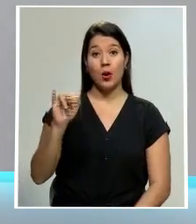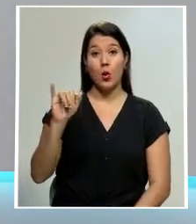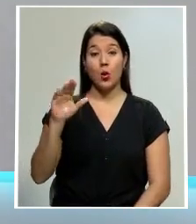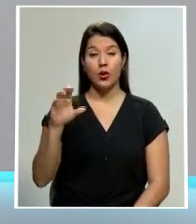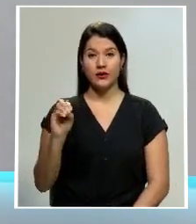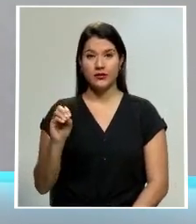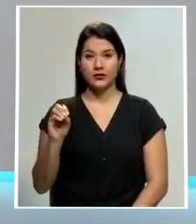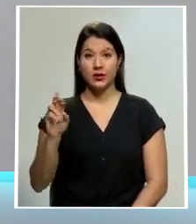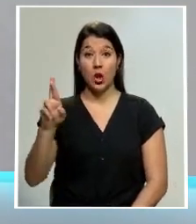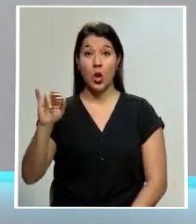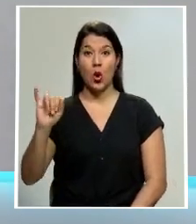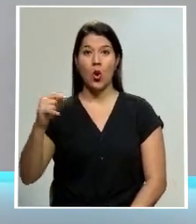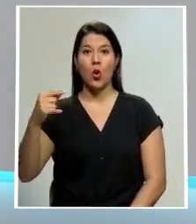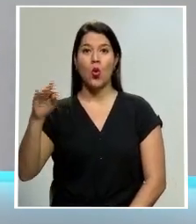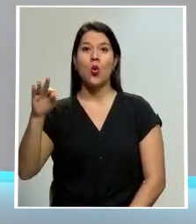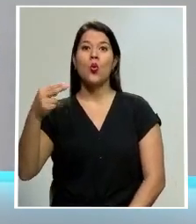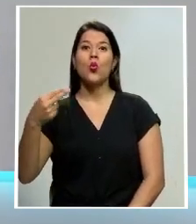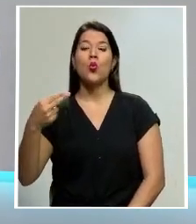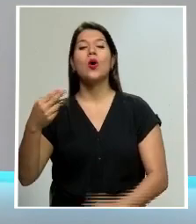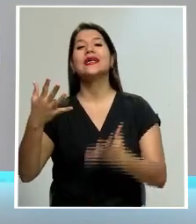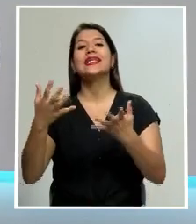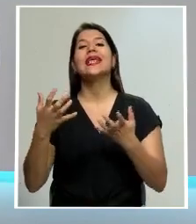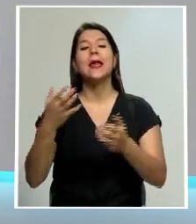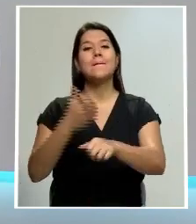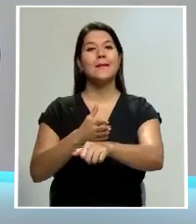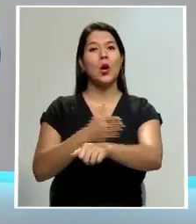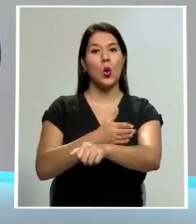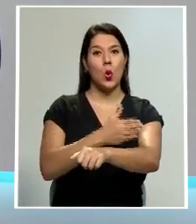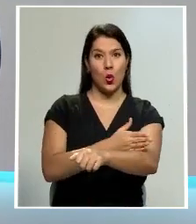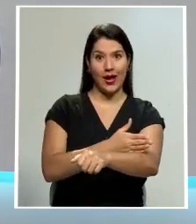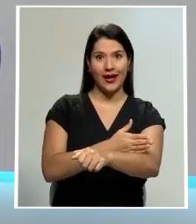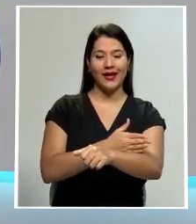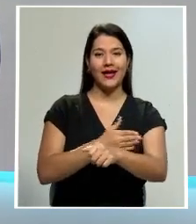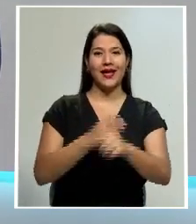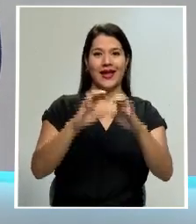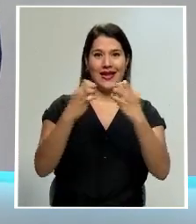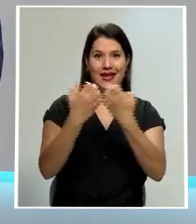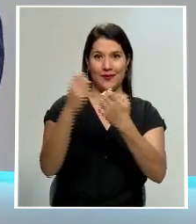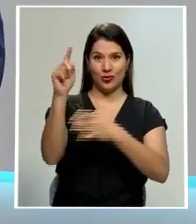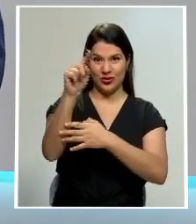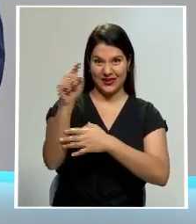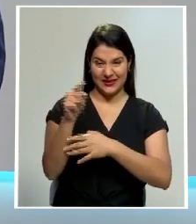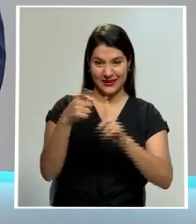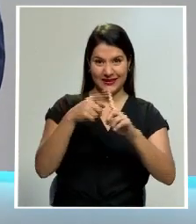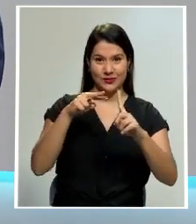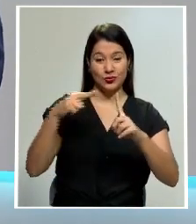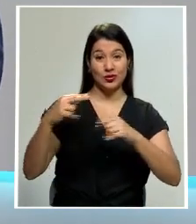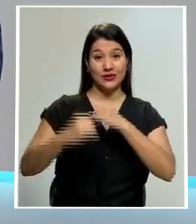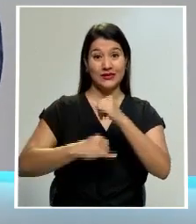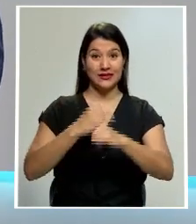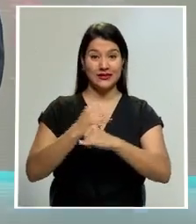del equipo a nivel internacional. Por ello, espero tener una pretemporada que incluya juegos amistosos ante clubes del exterior.